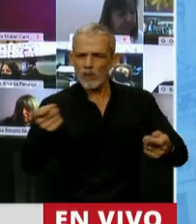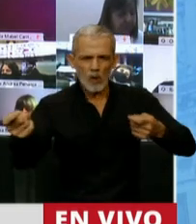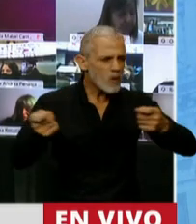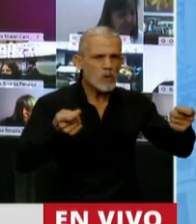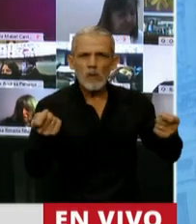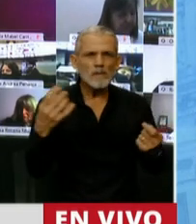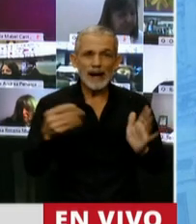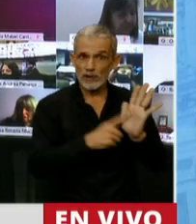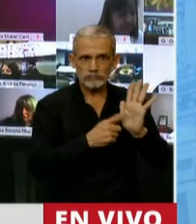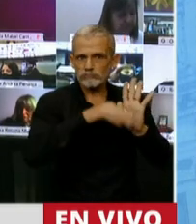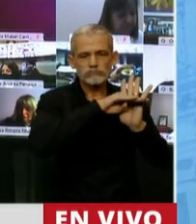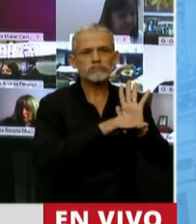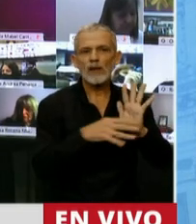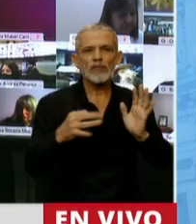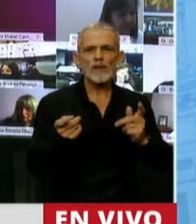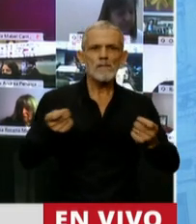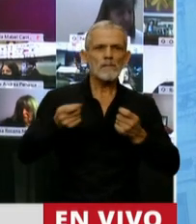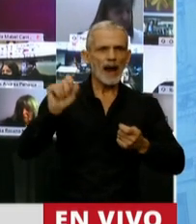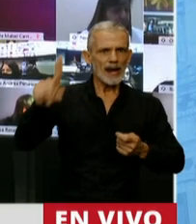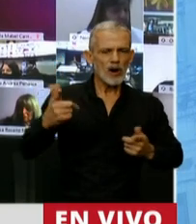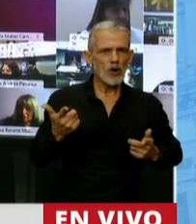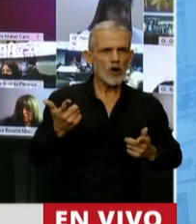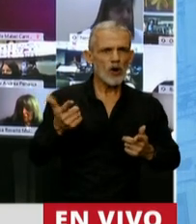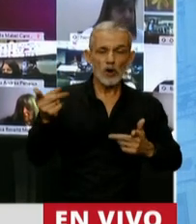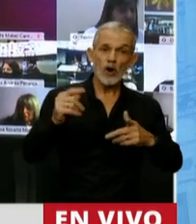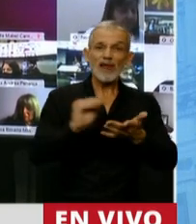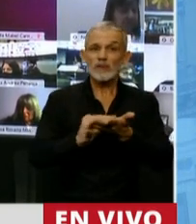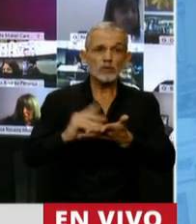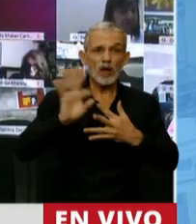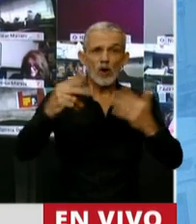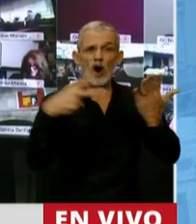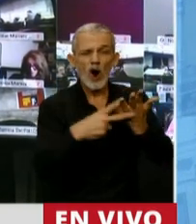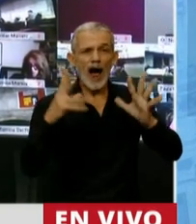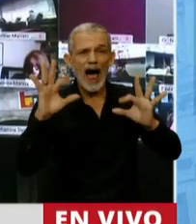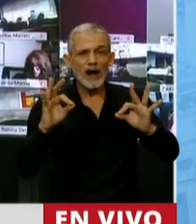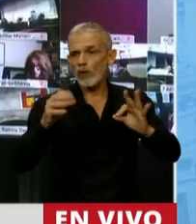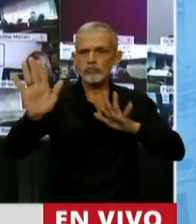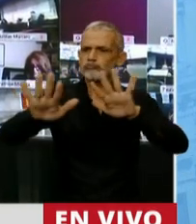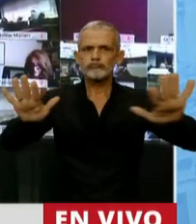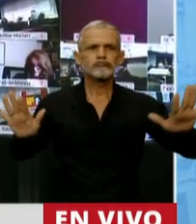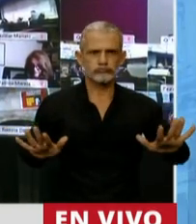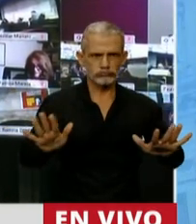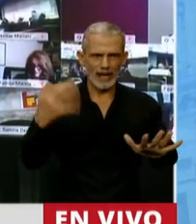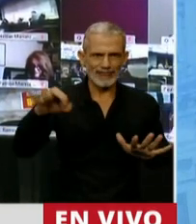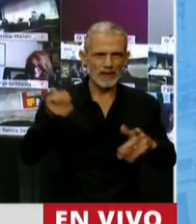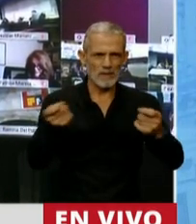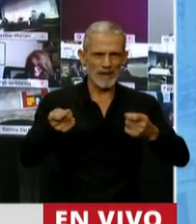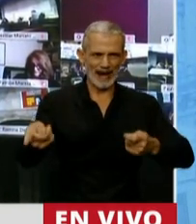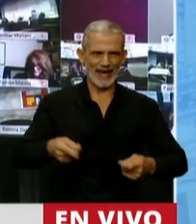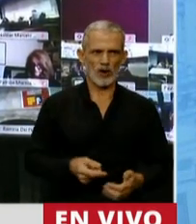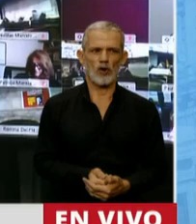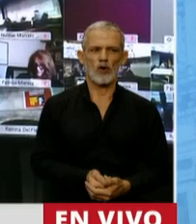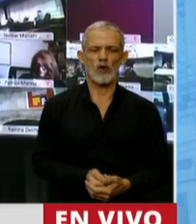de conformidad al reglamento y llamar a los diputados a la cuestión y al orden. Eso no